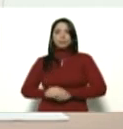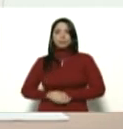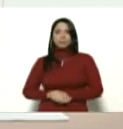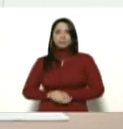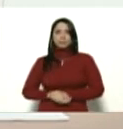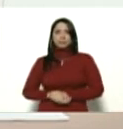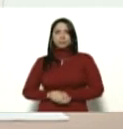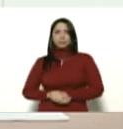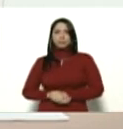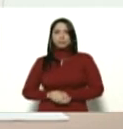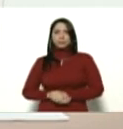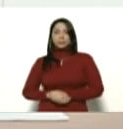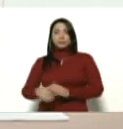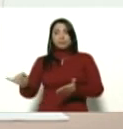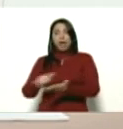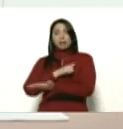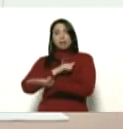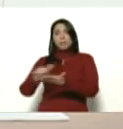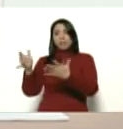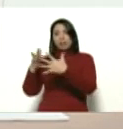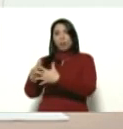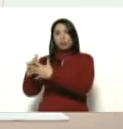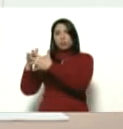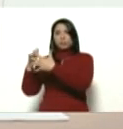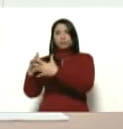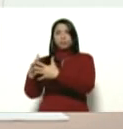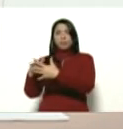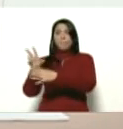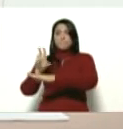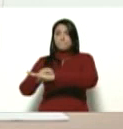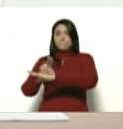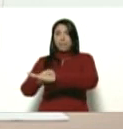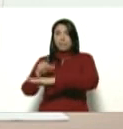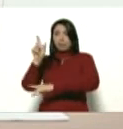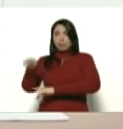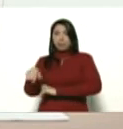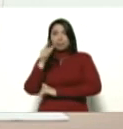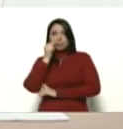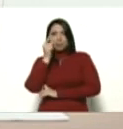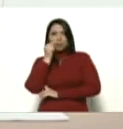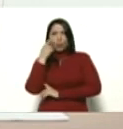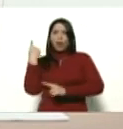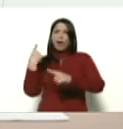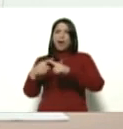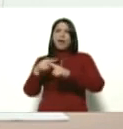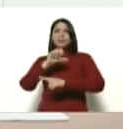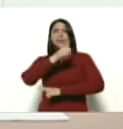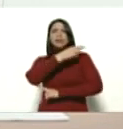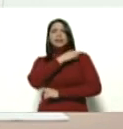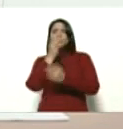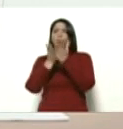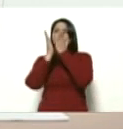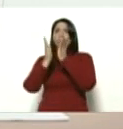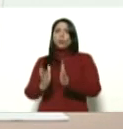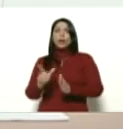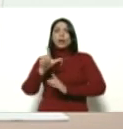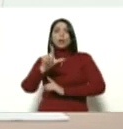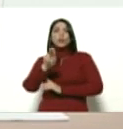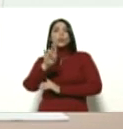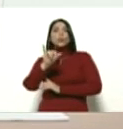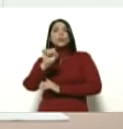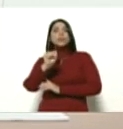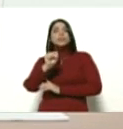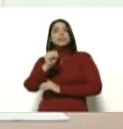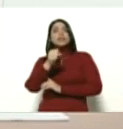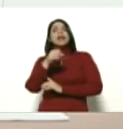En Miami, médico, es director de la escuela Luis Razzetti, de la UCB, Jorge